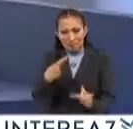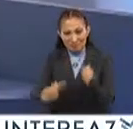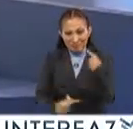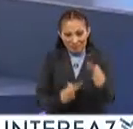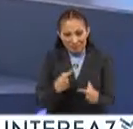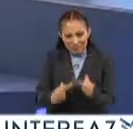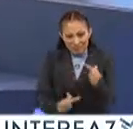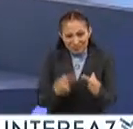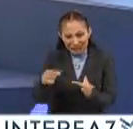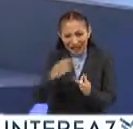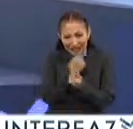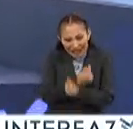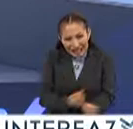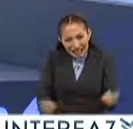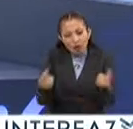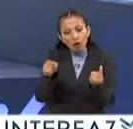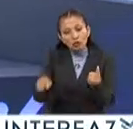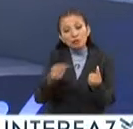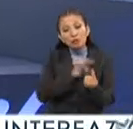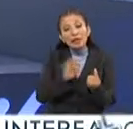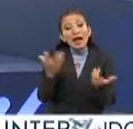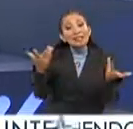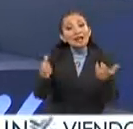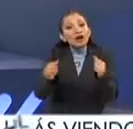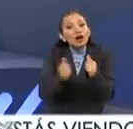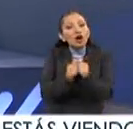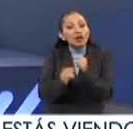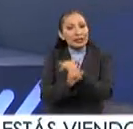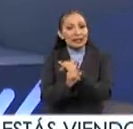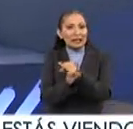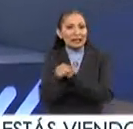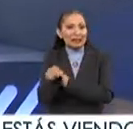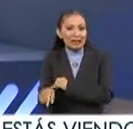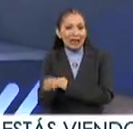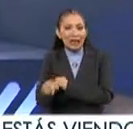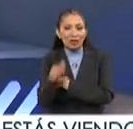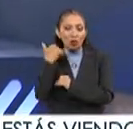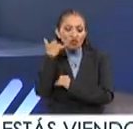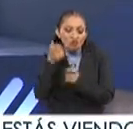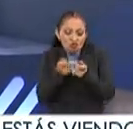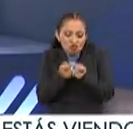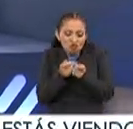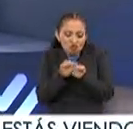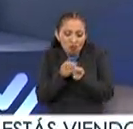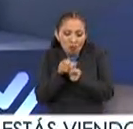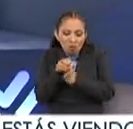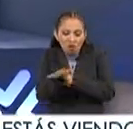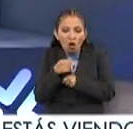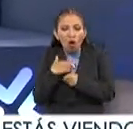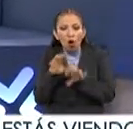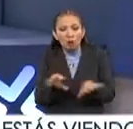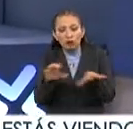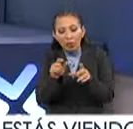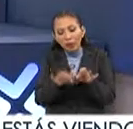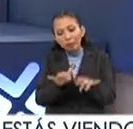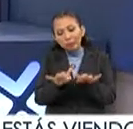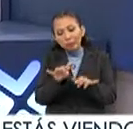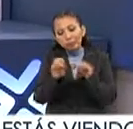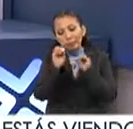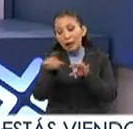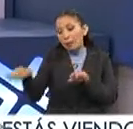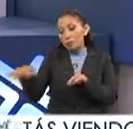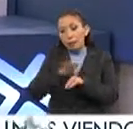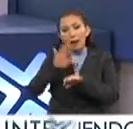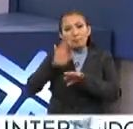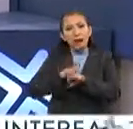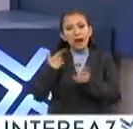infantil y juvenil lo puedan llevar a cabo mediante smartphones, tablets, computadoras, para que de esta manera ellos